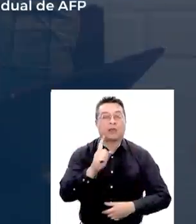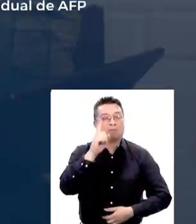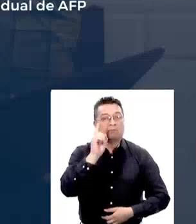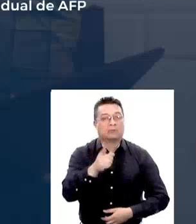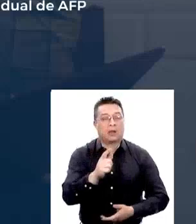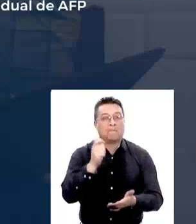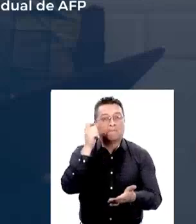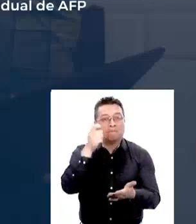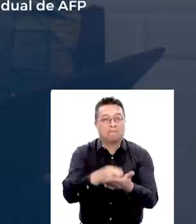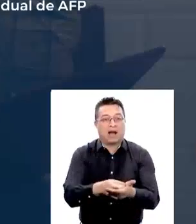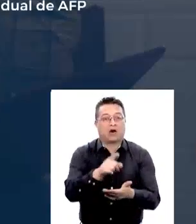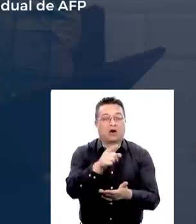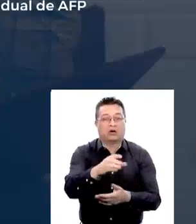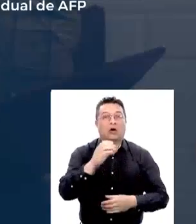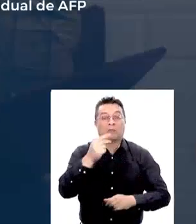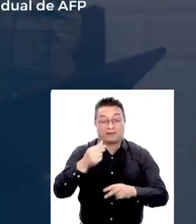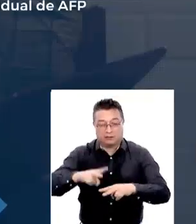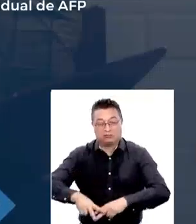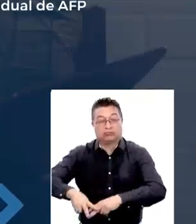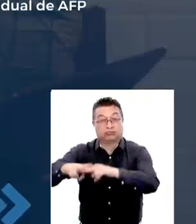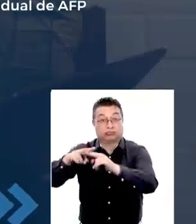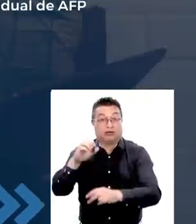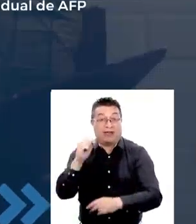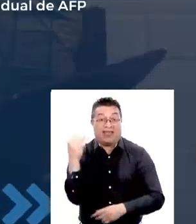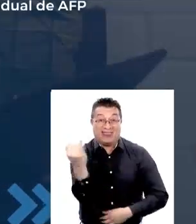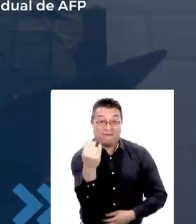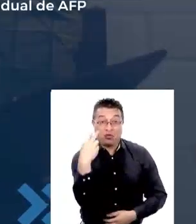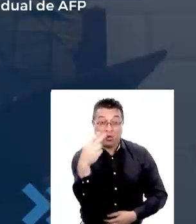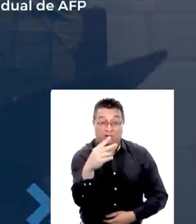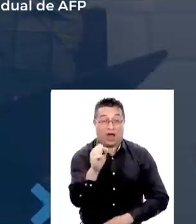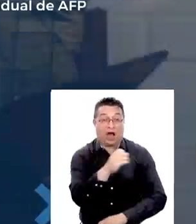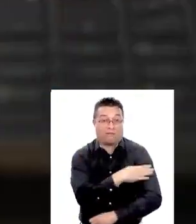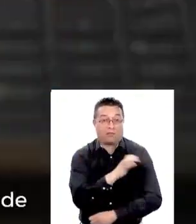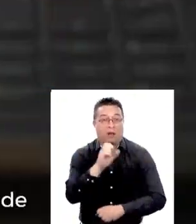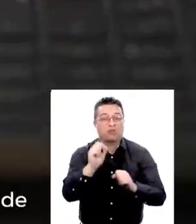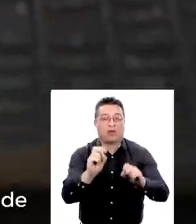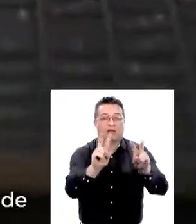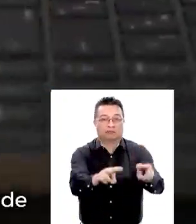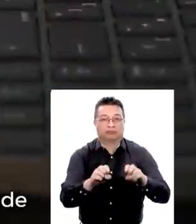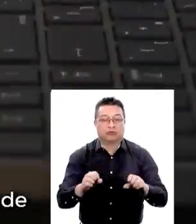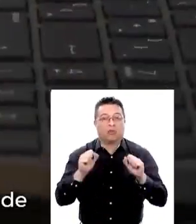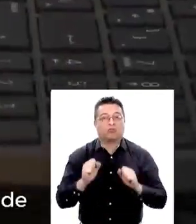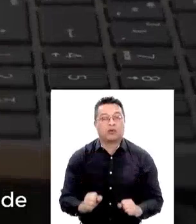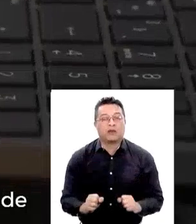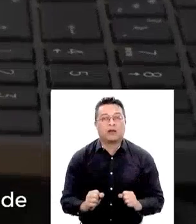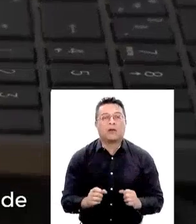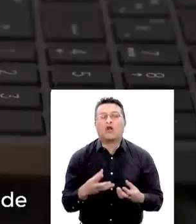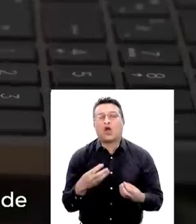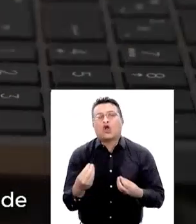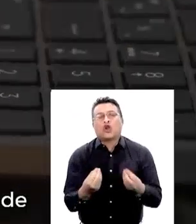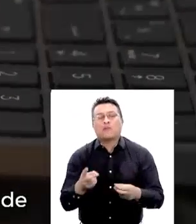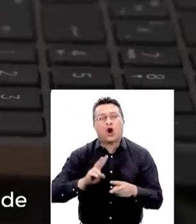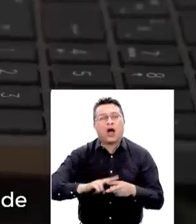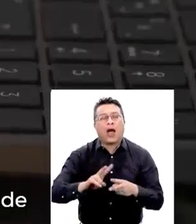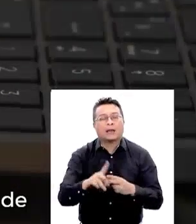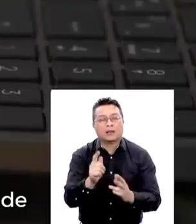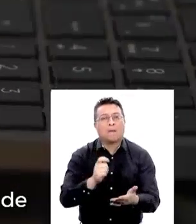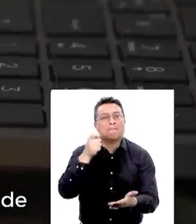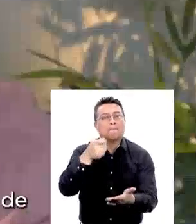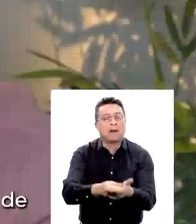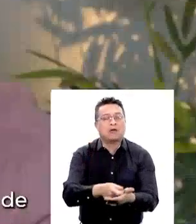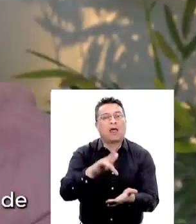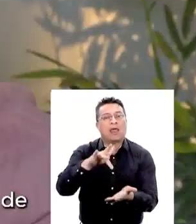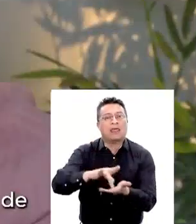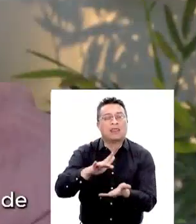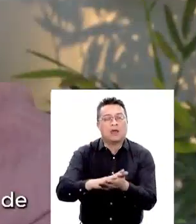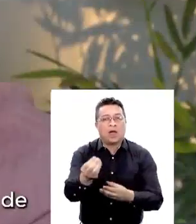desde la cuenta de capitalización individual de la AFP. ¿Y cómo se hace para solicitar el pago de una deuda